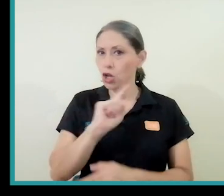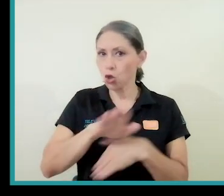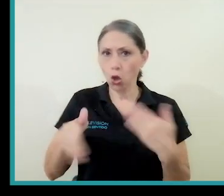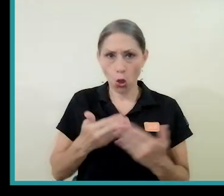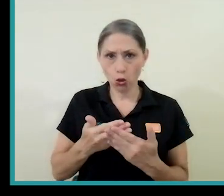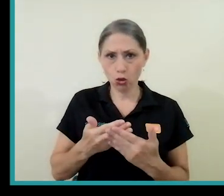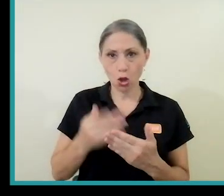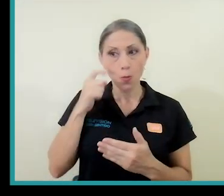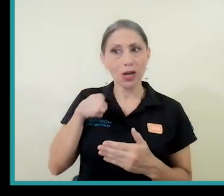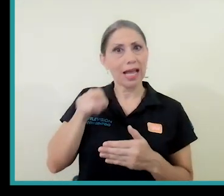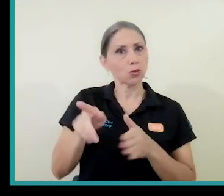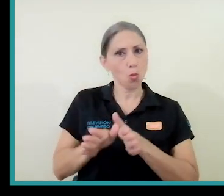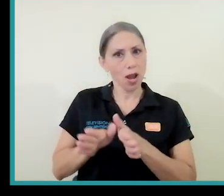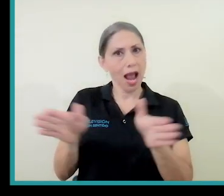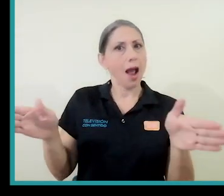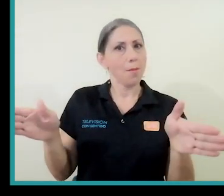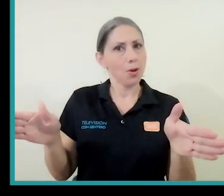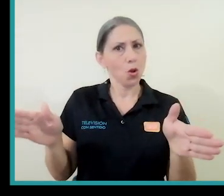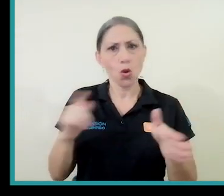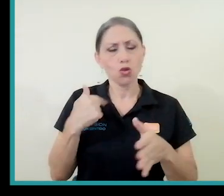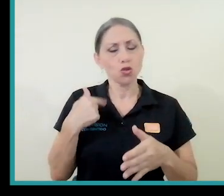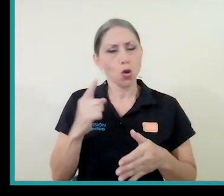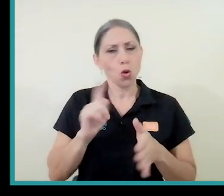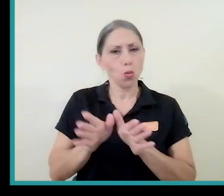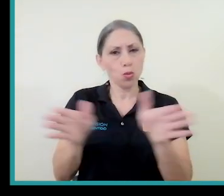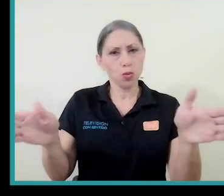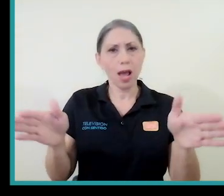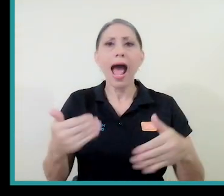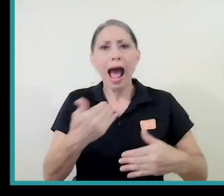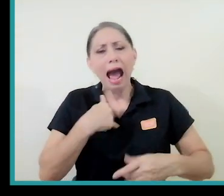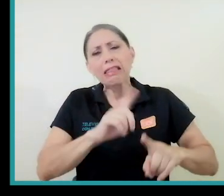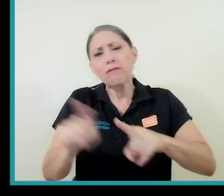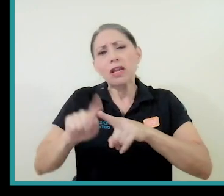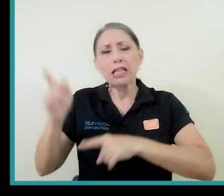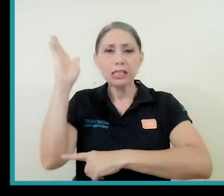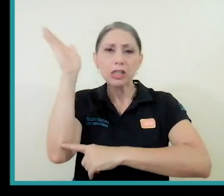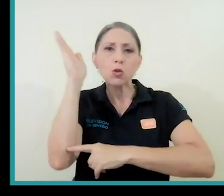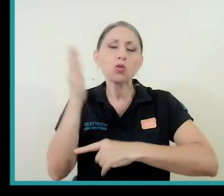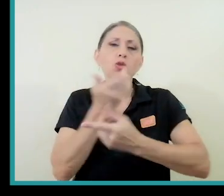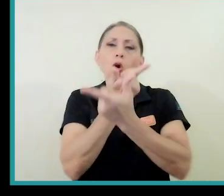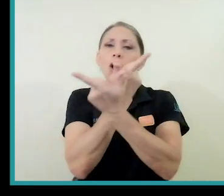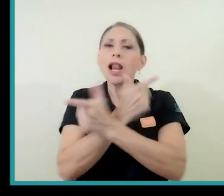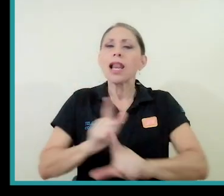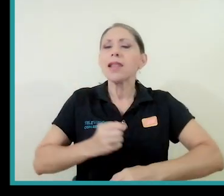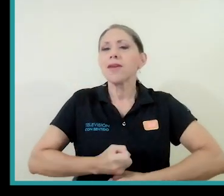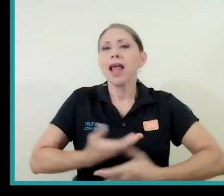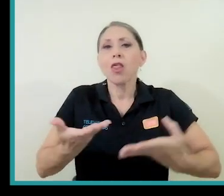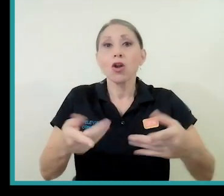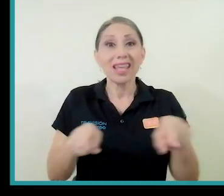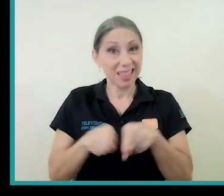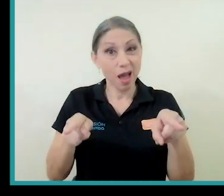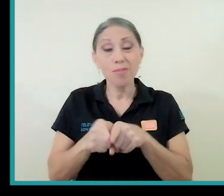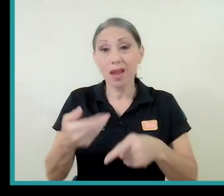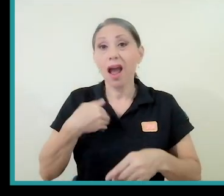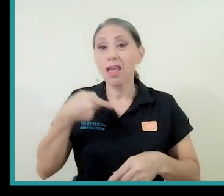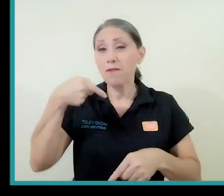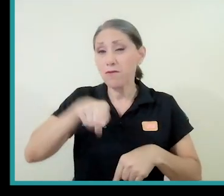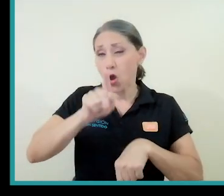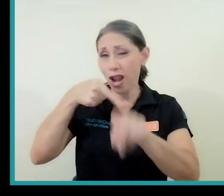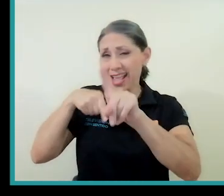generalizar porque el mundo pentecostal es muy amplio y hay desde el discurso liberador hasta violencias